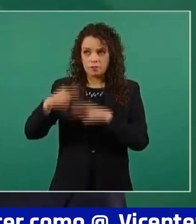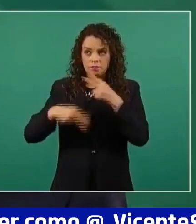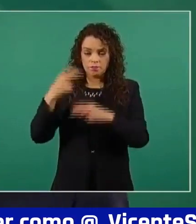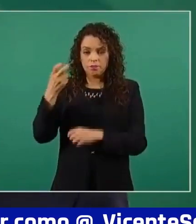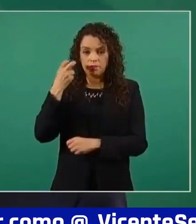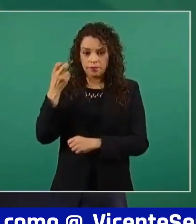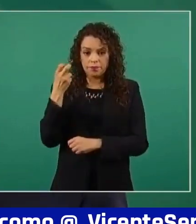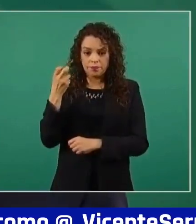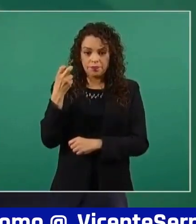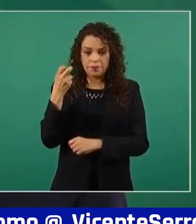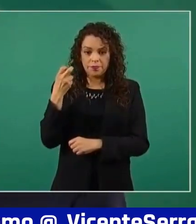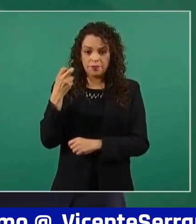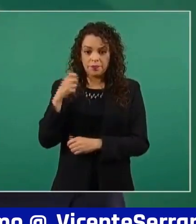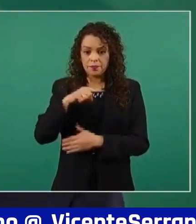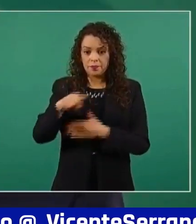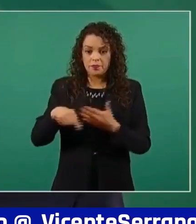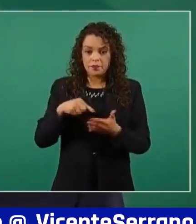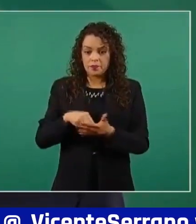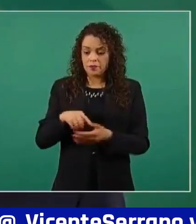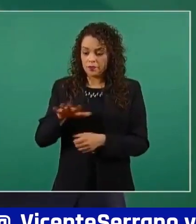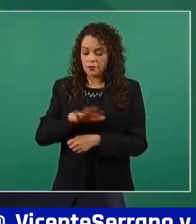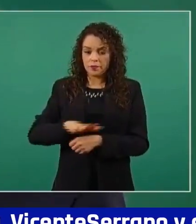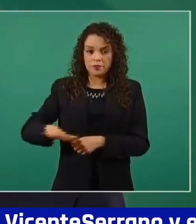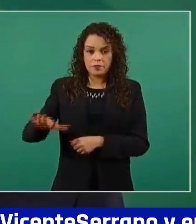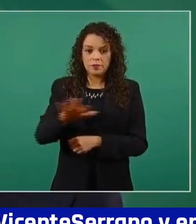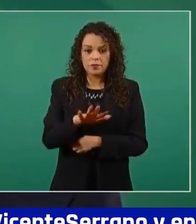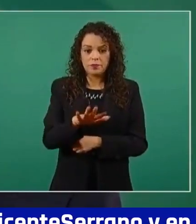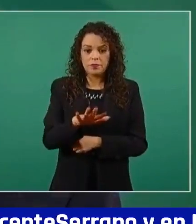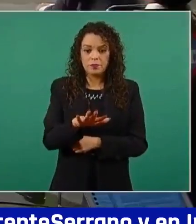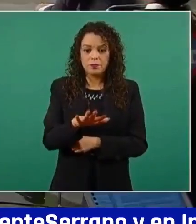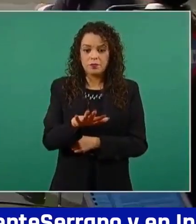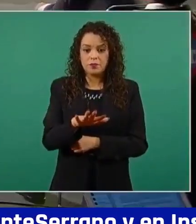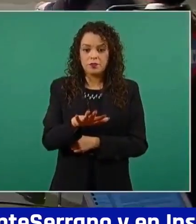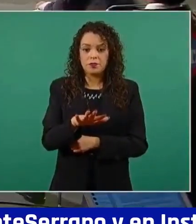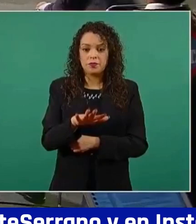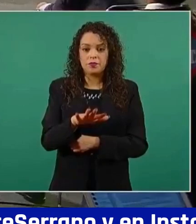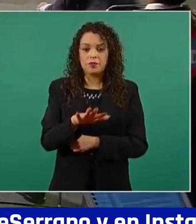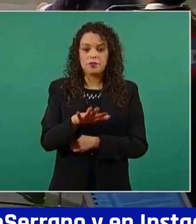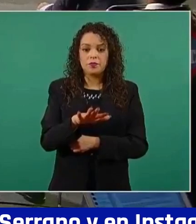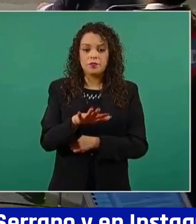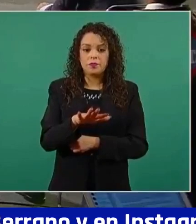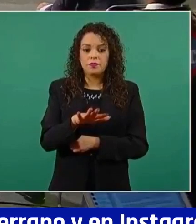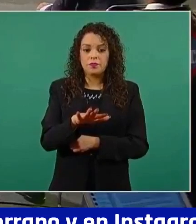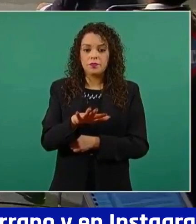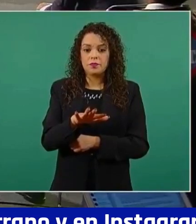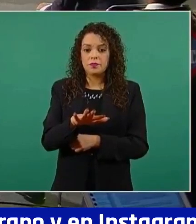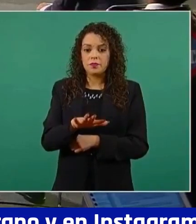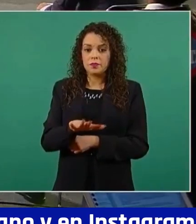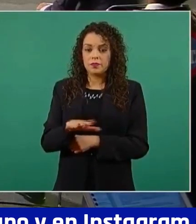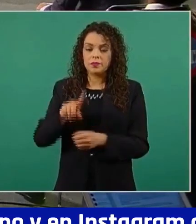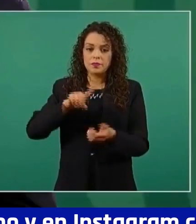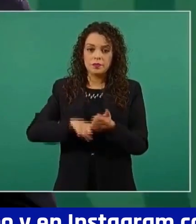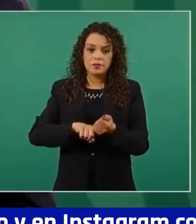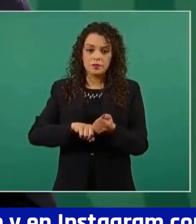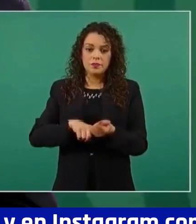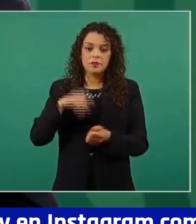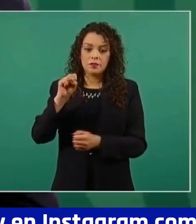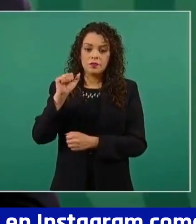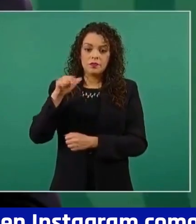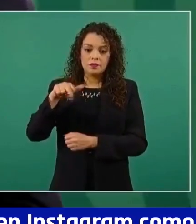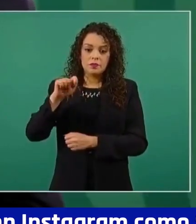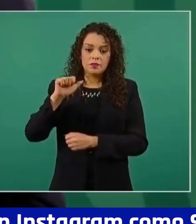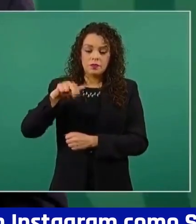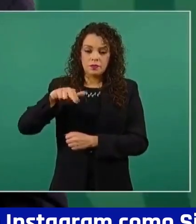cruce que es estratégico territorialmente, que es Santana